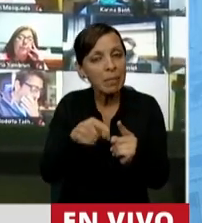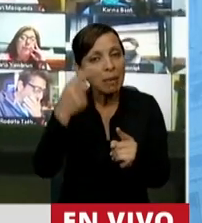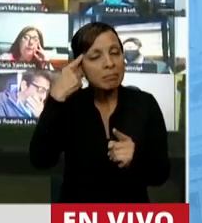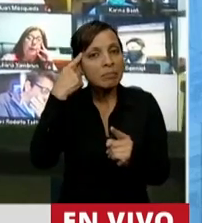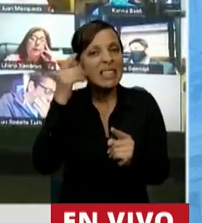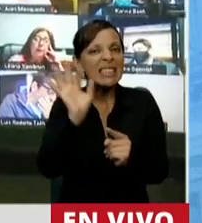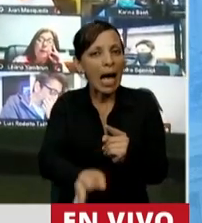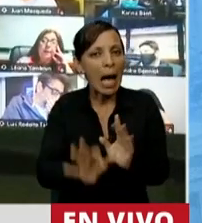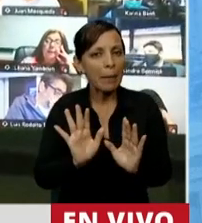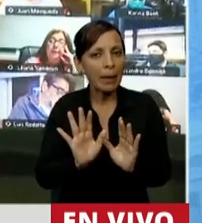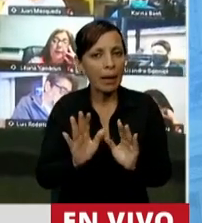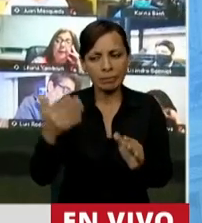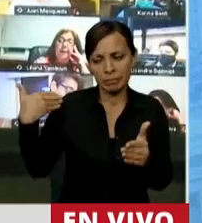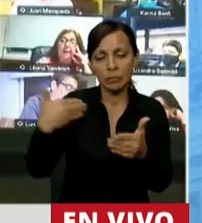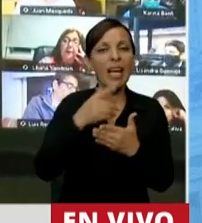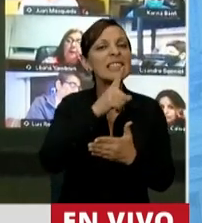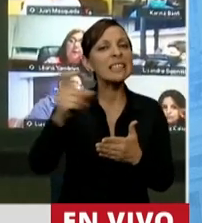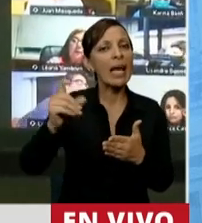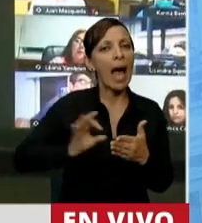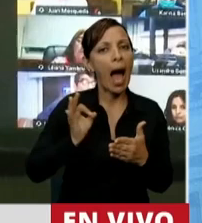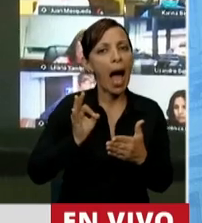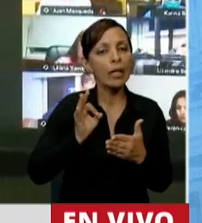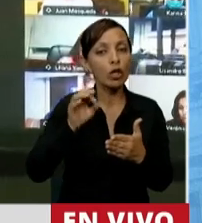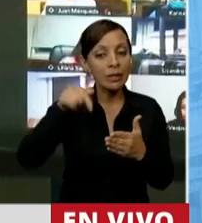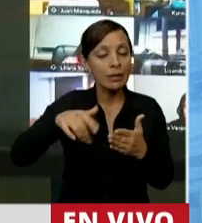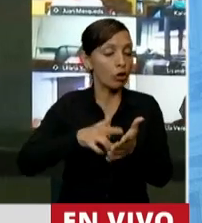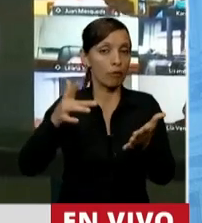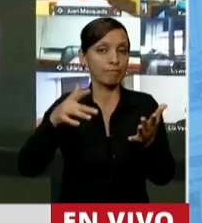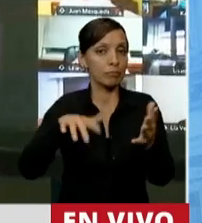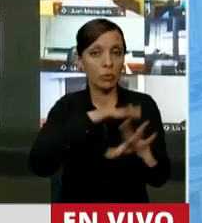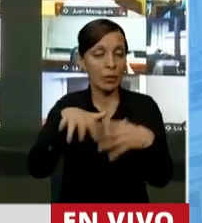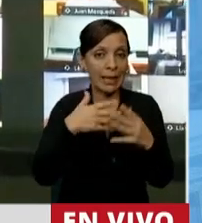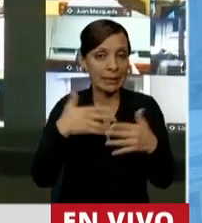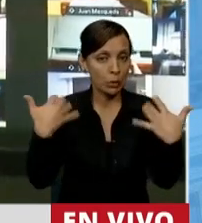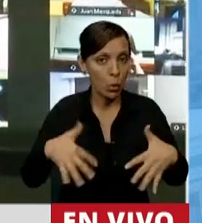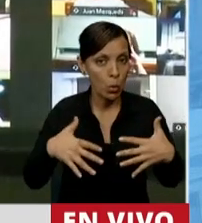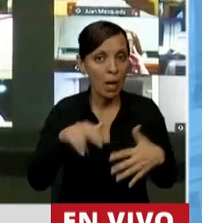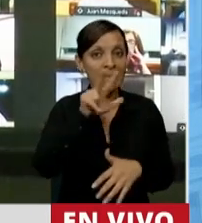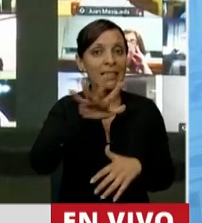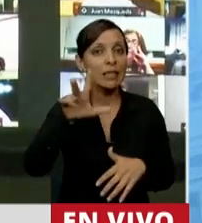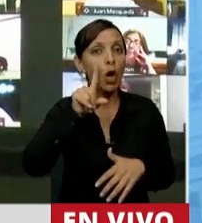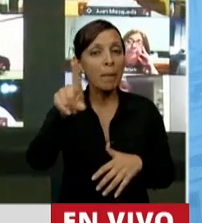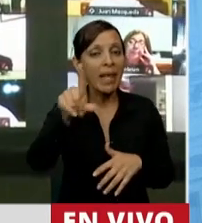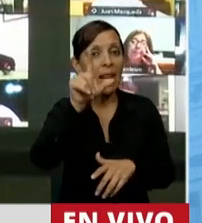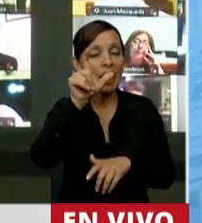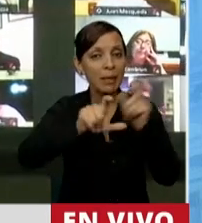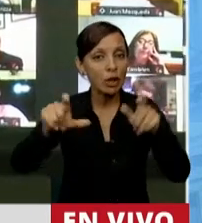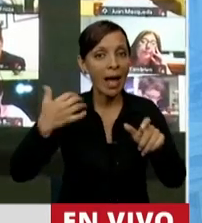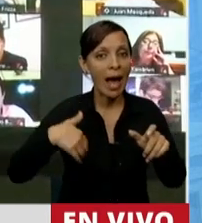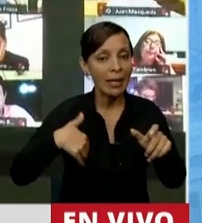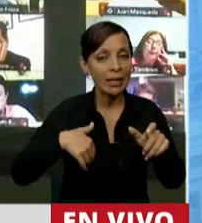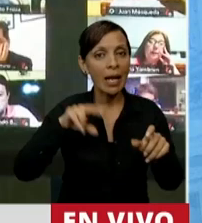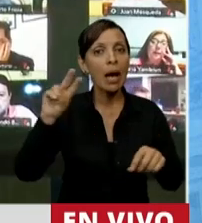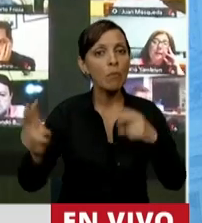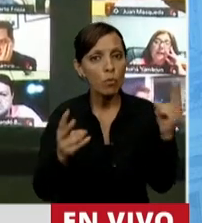desde los últimos 100 años de la Argentina, en una de las peores crisis. 35.000 argentinos, hermanos nuestros, han